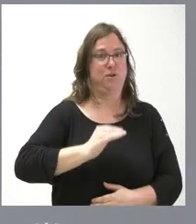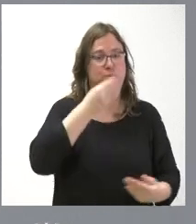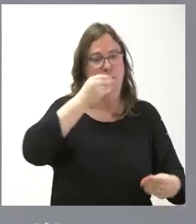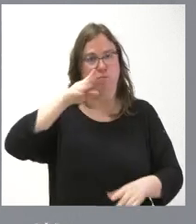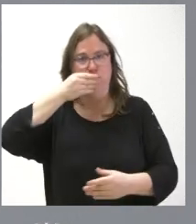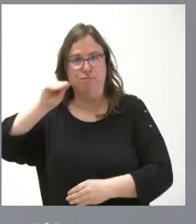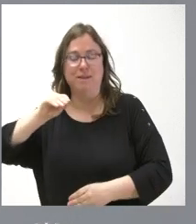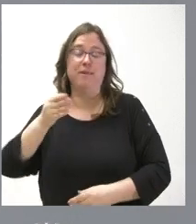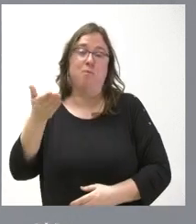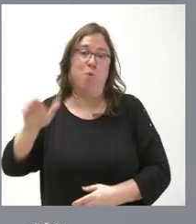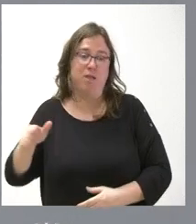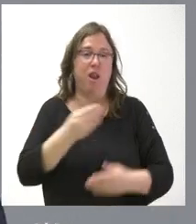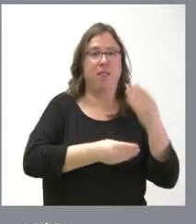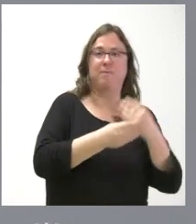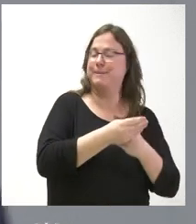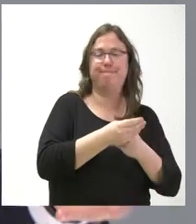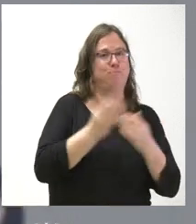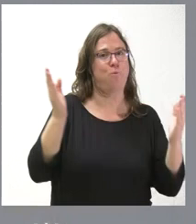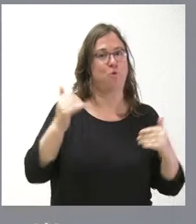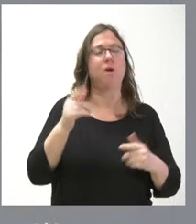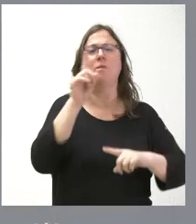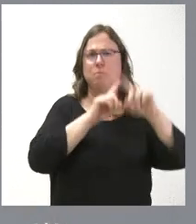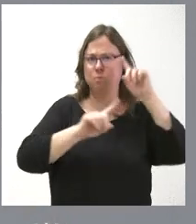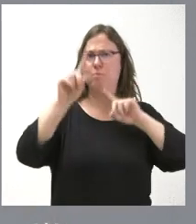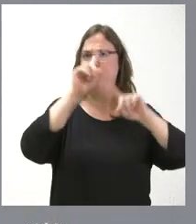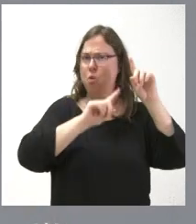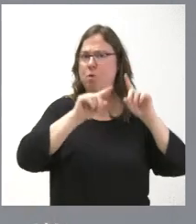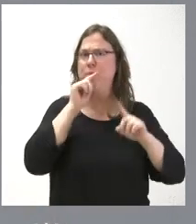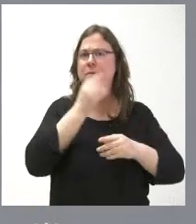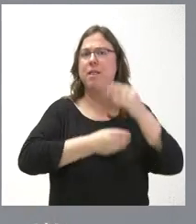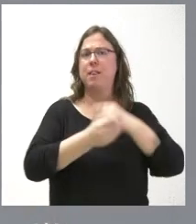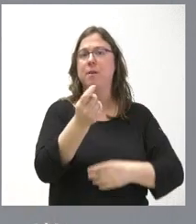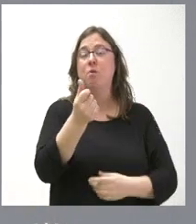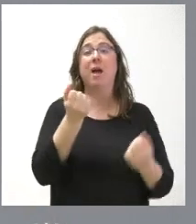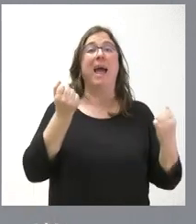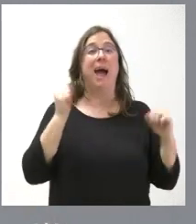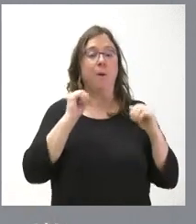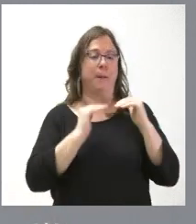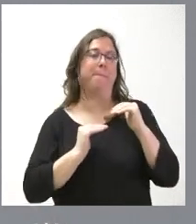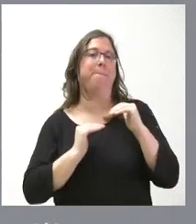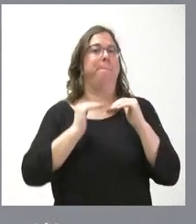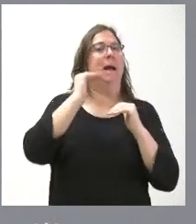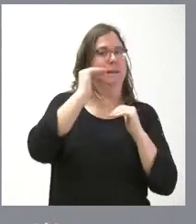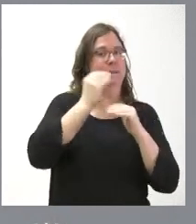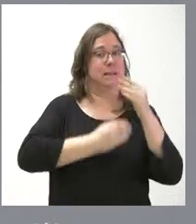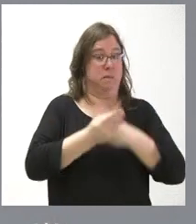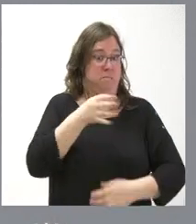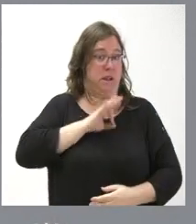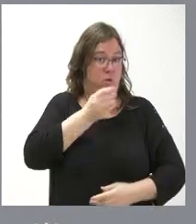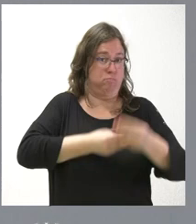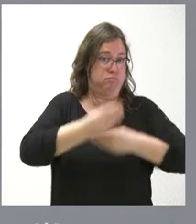Y ese nivel de natalidad es muy preocupante. Esto es lo que nos lleva a decir que, incluso a pesar del aumento que hemos tenido en el último mes